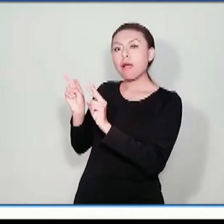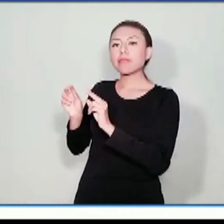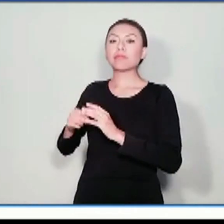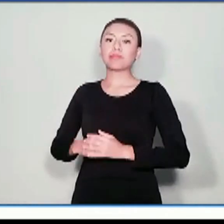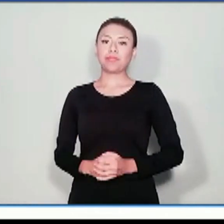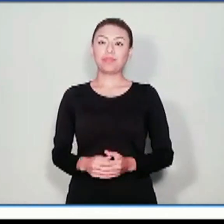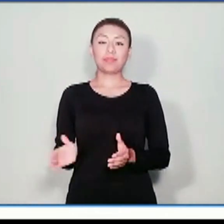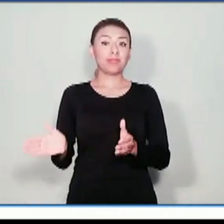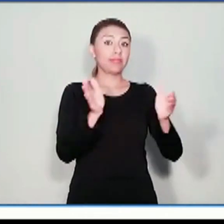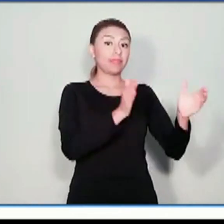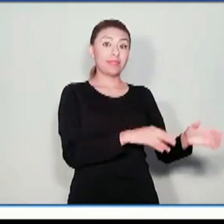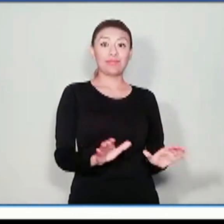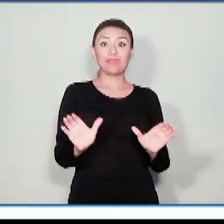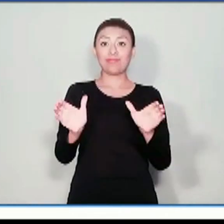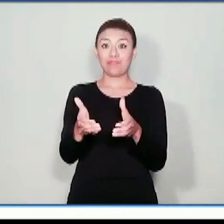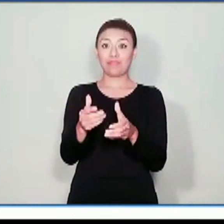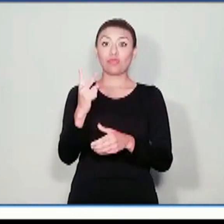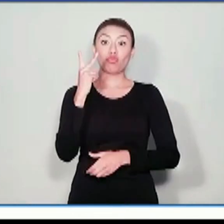Caso 2.